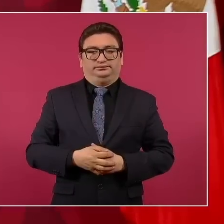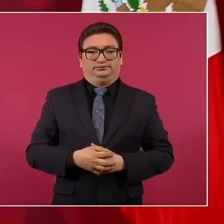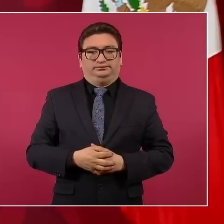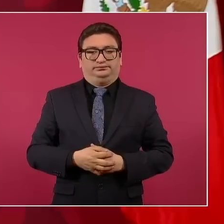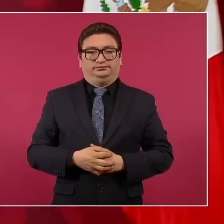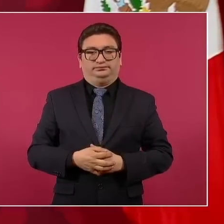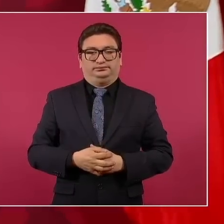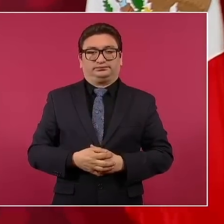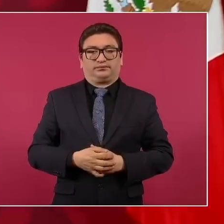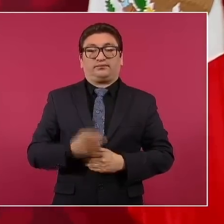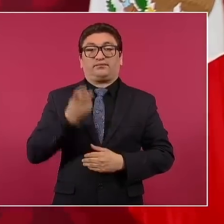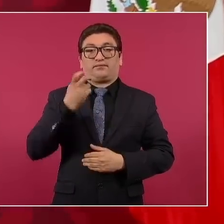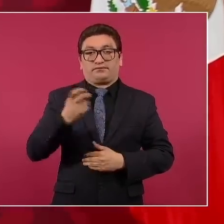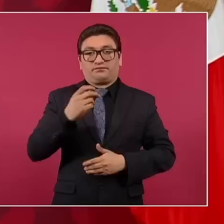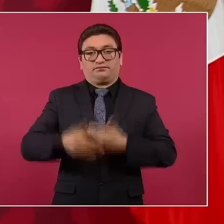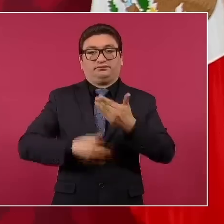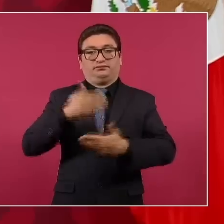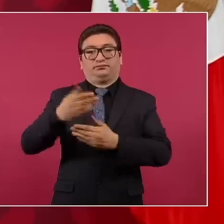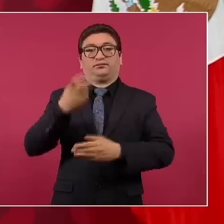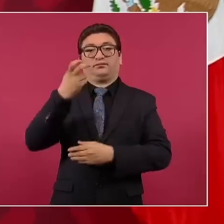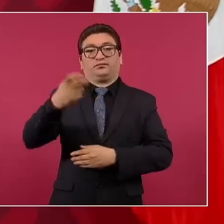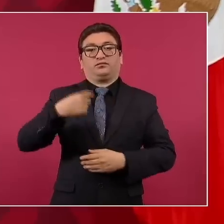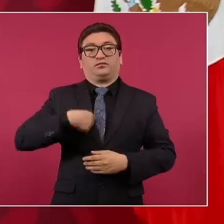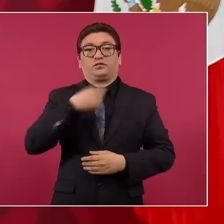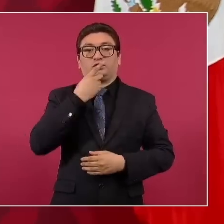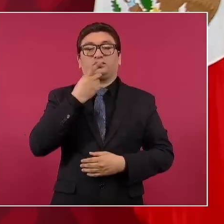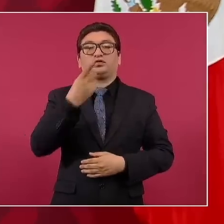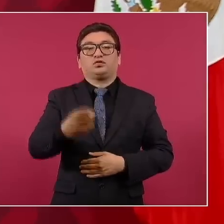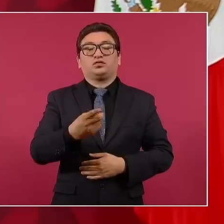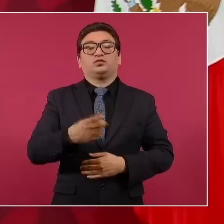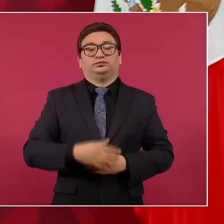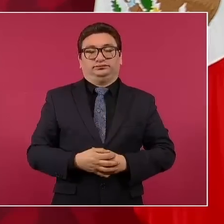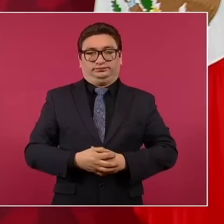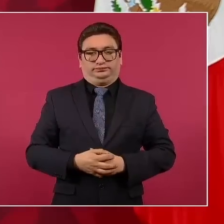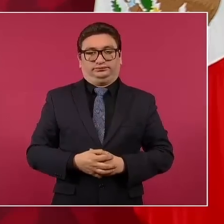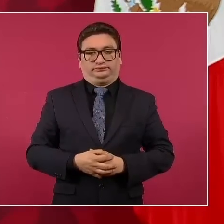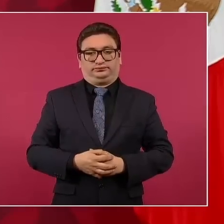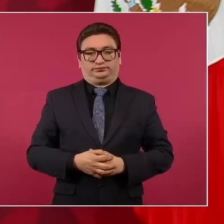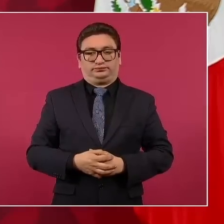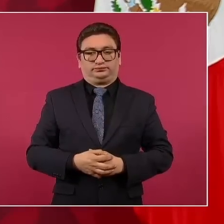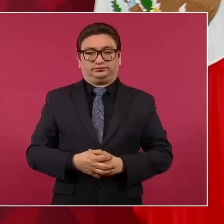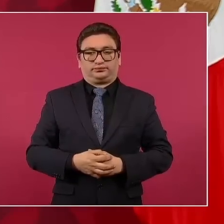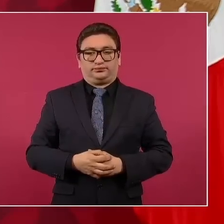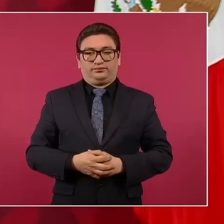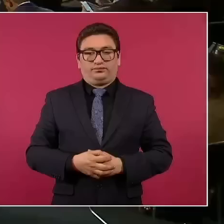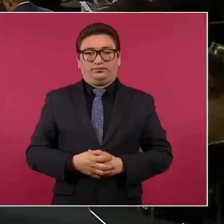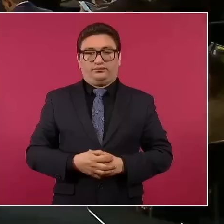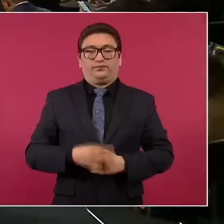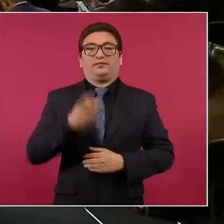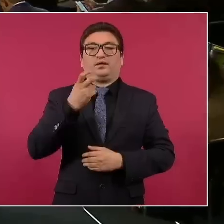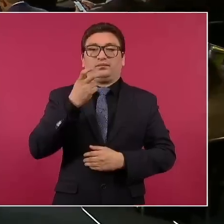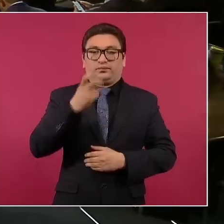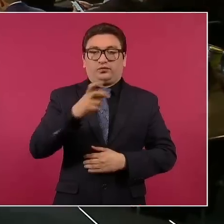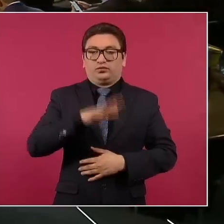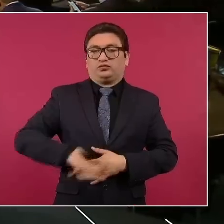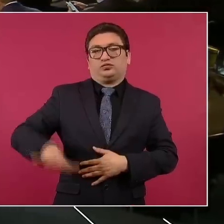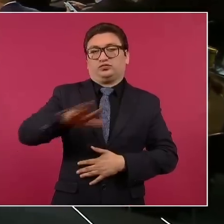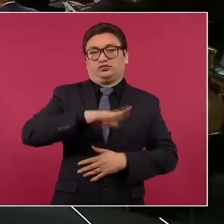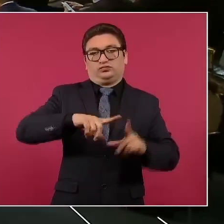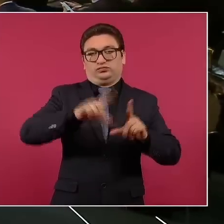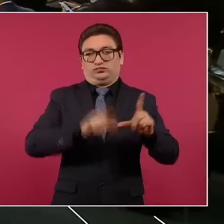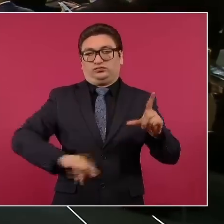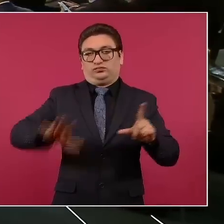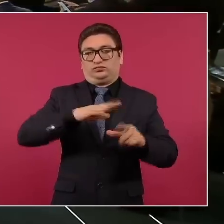y a esto es a lo que yo me refiero cuando hablo del Estado de Bienestar